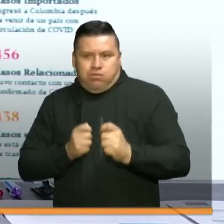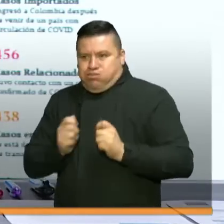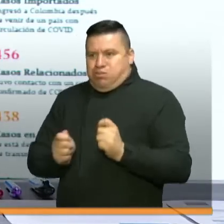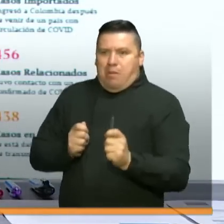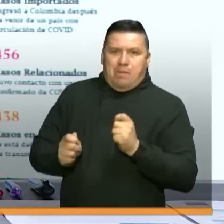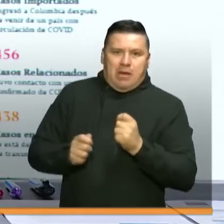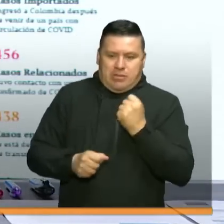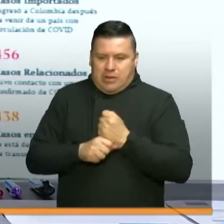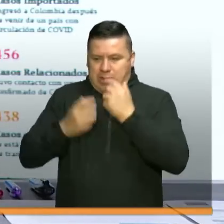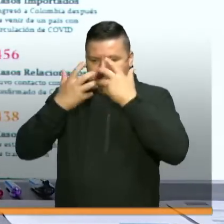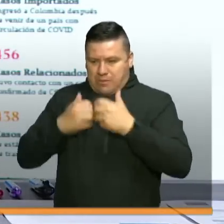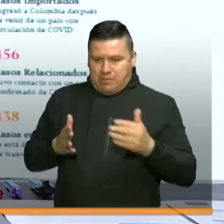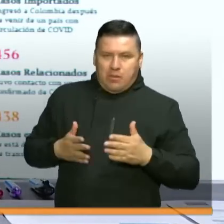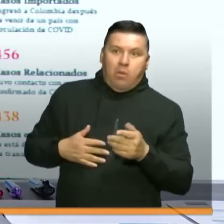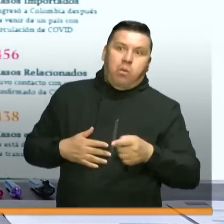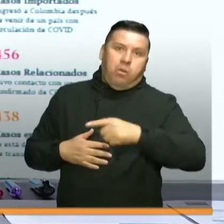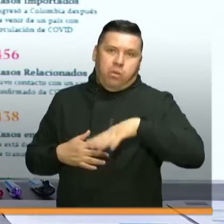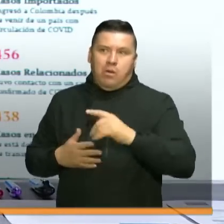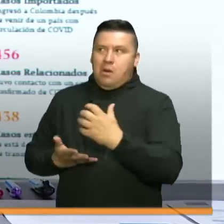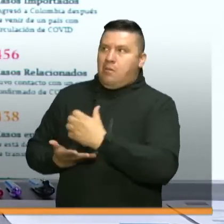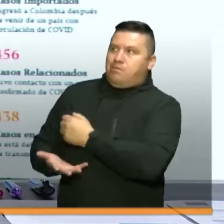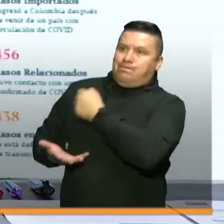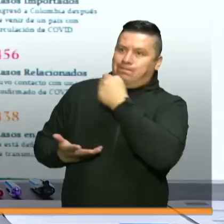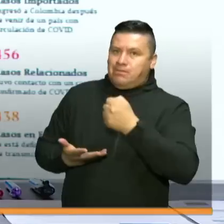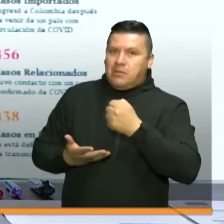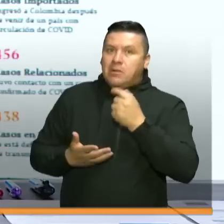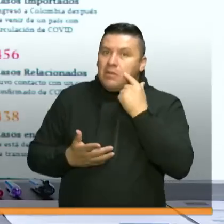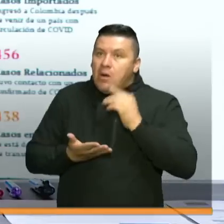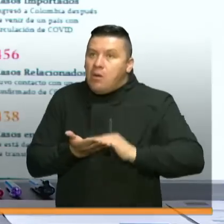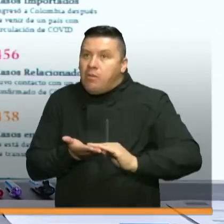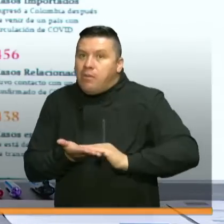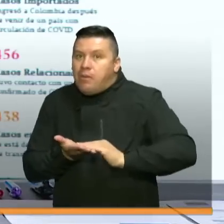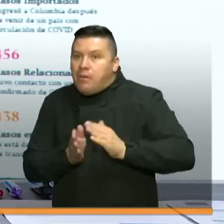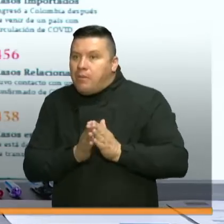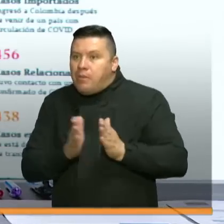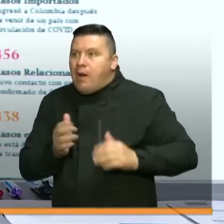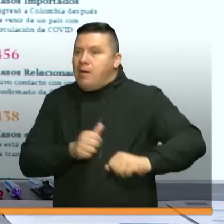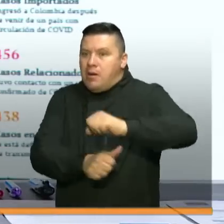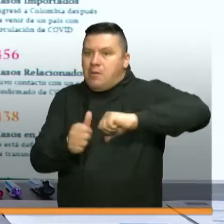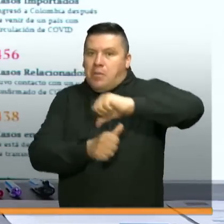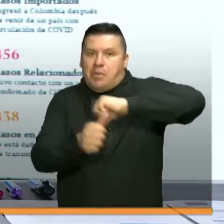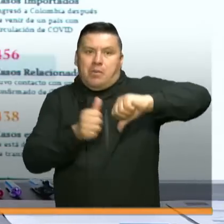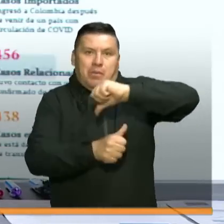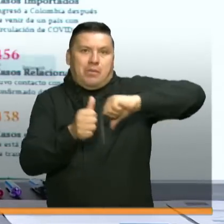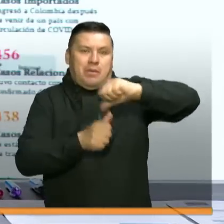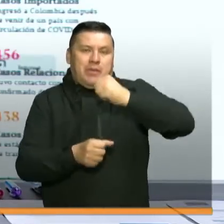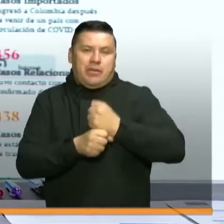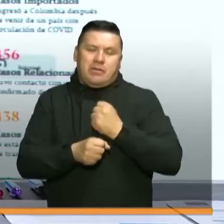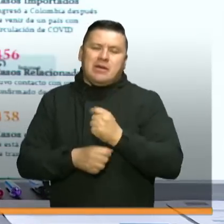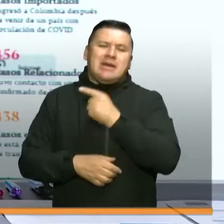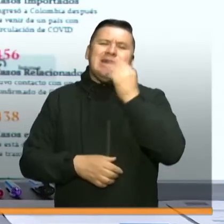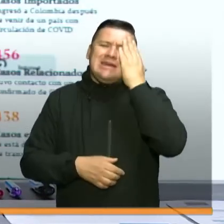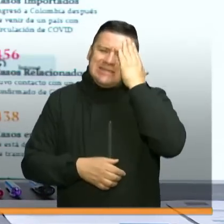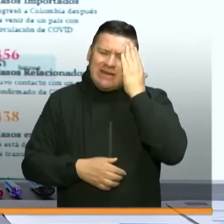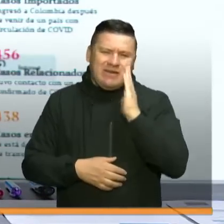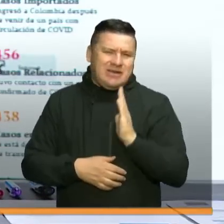con mecanismos que les permitan tener por lo menos un ingreso mientras se restablece la productividad laboral. Sabemos que esto no es un proceso